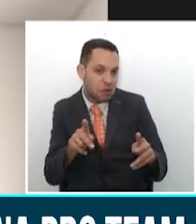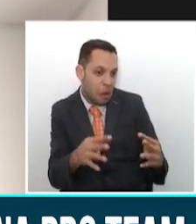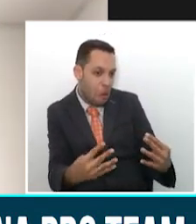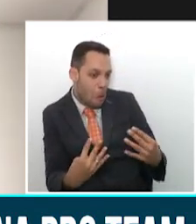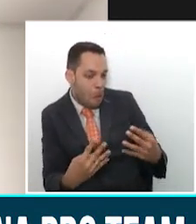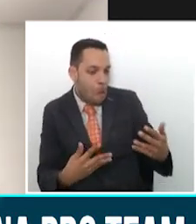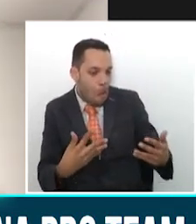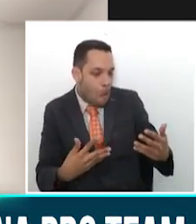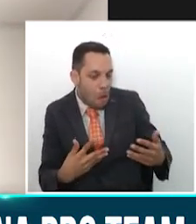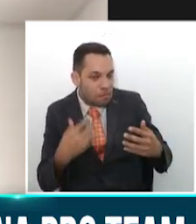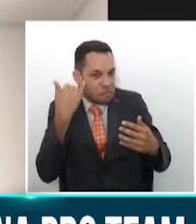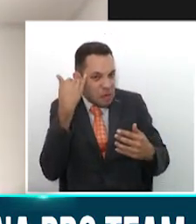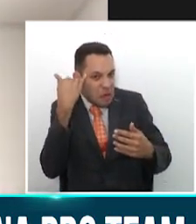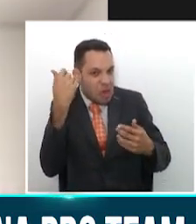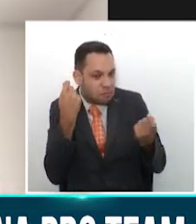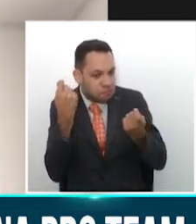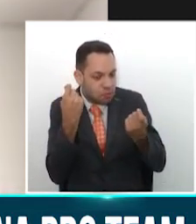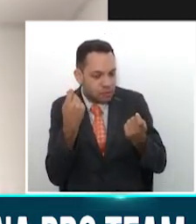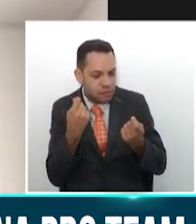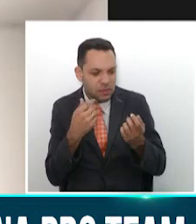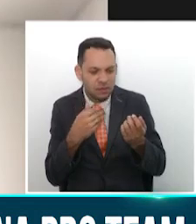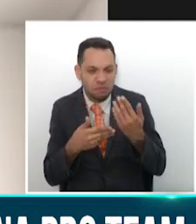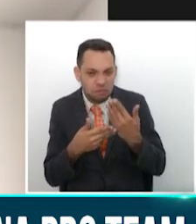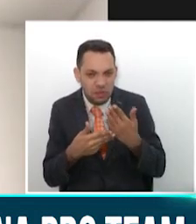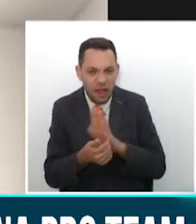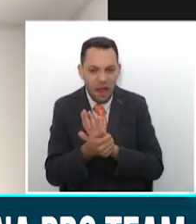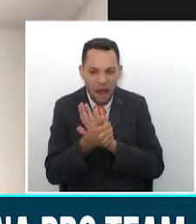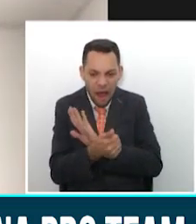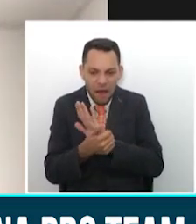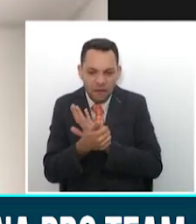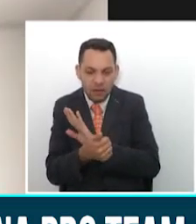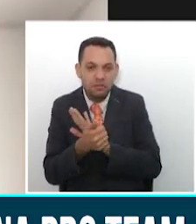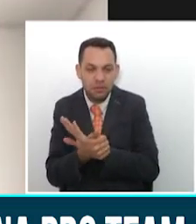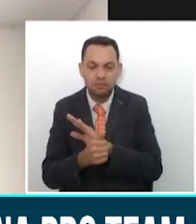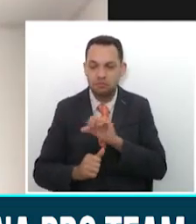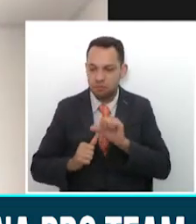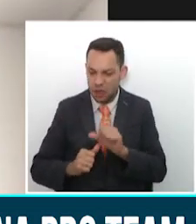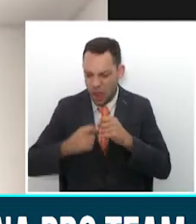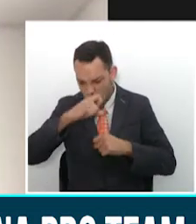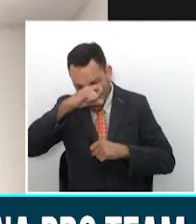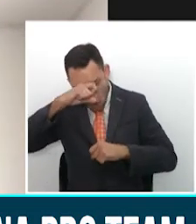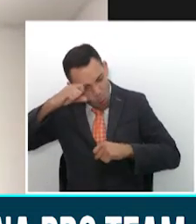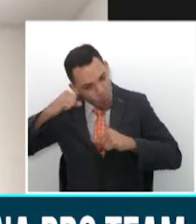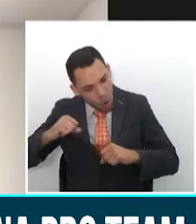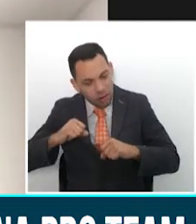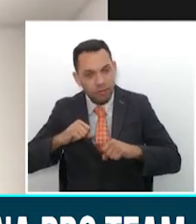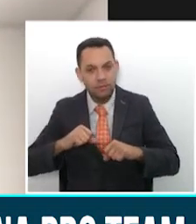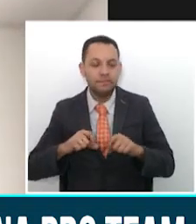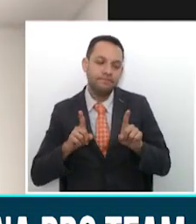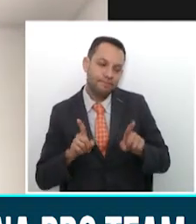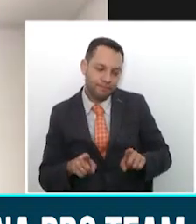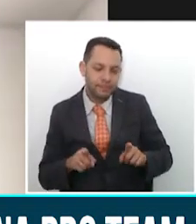ir prácticamente a debutar como líder, pero pues sin mucha presión porque obviamente